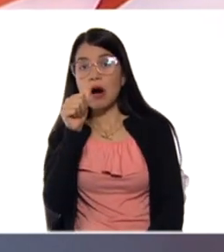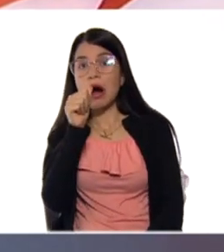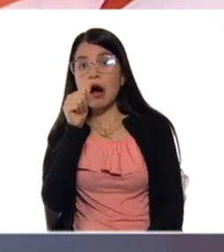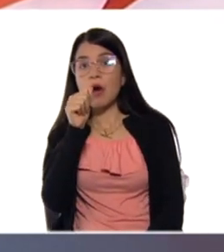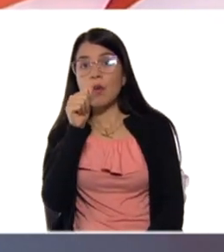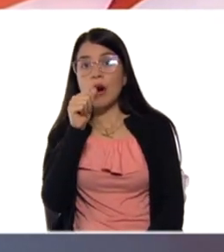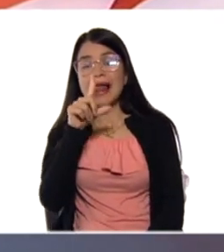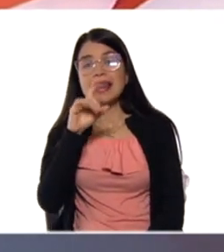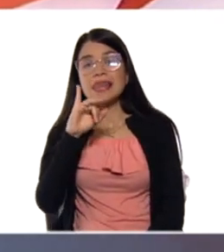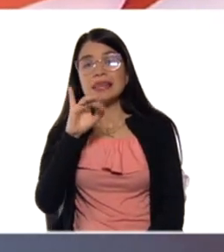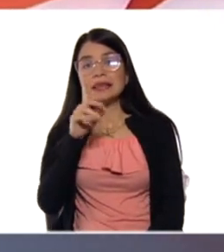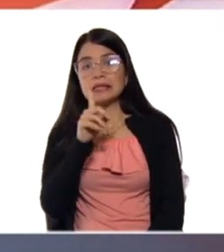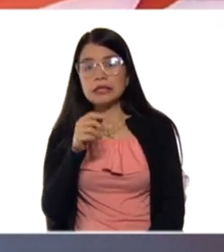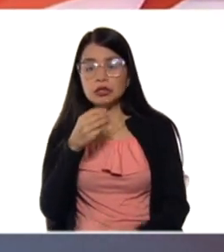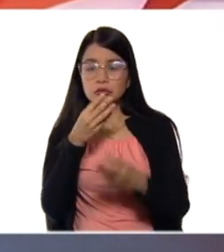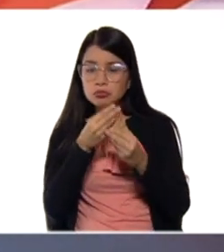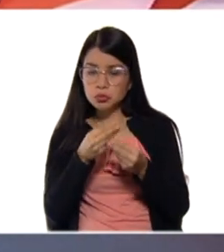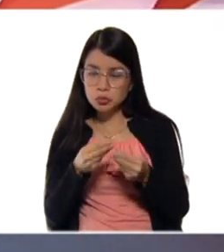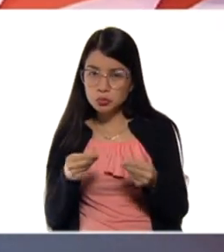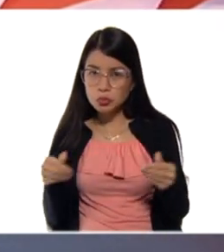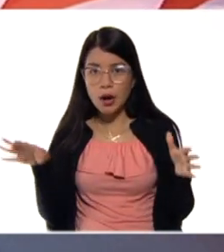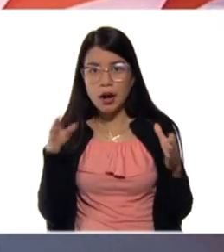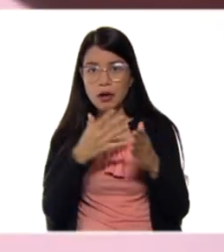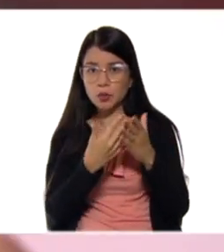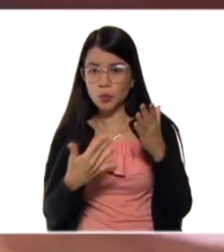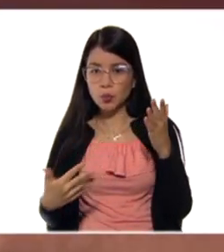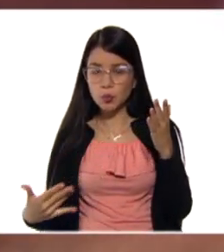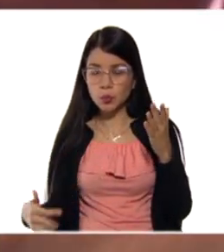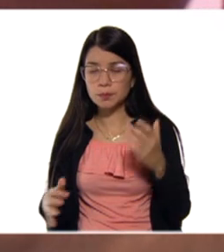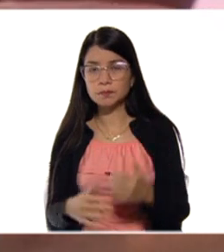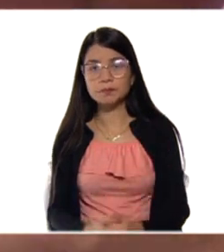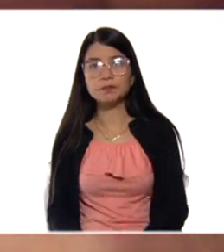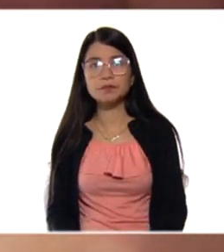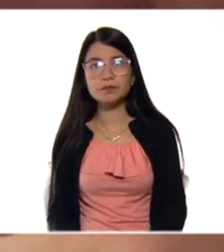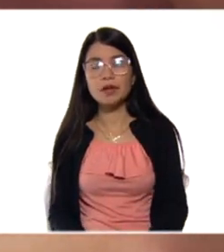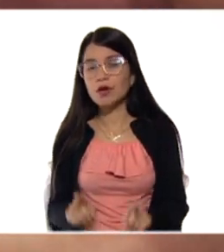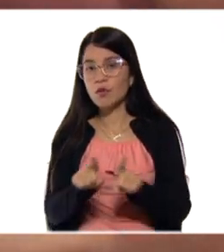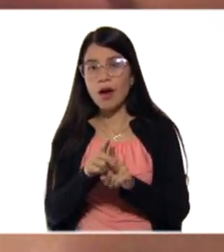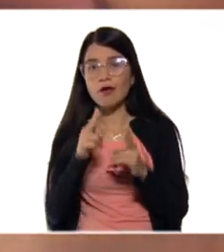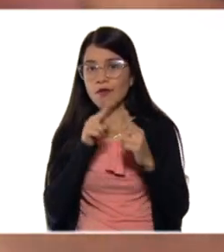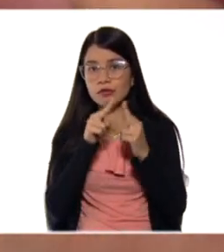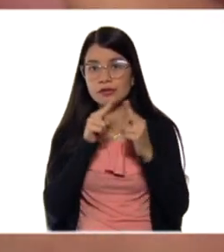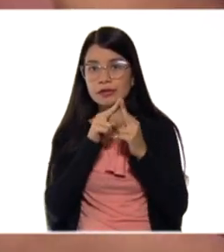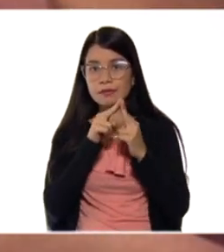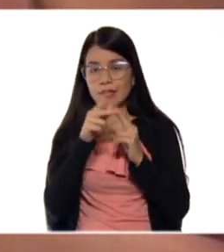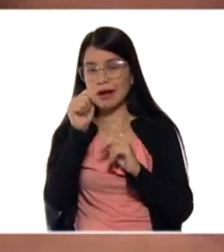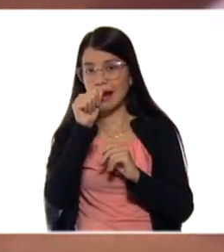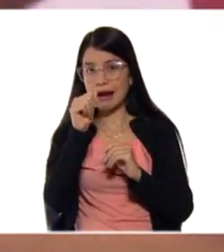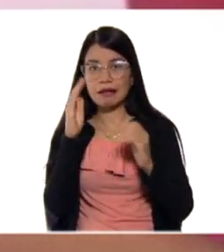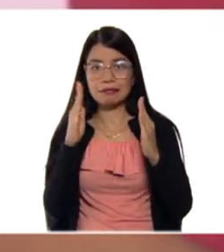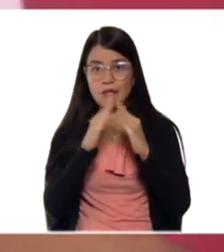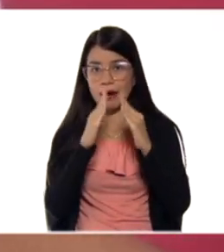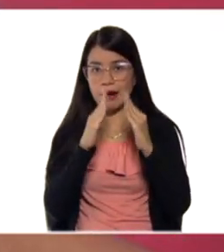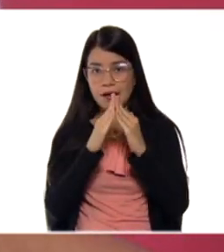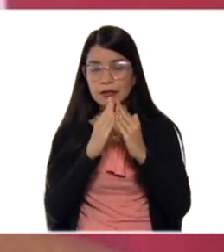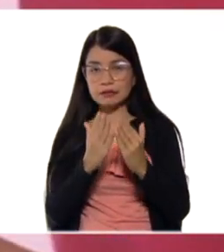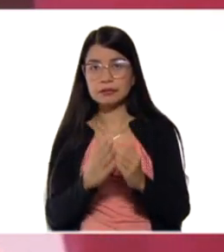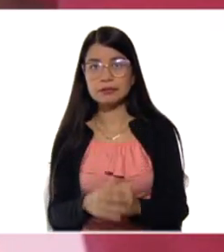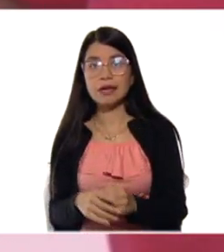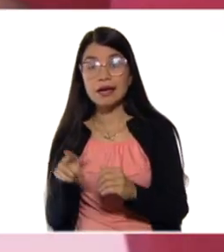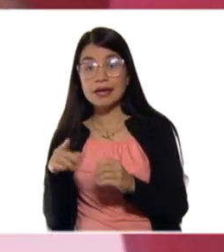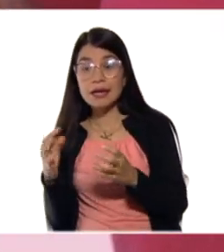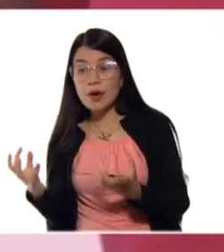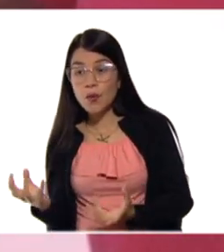conocemos para tomarla en el hogar, ¿sí? En estado gaseoso, cuando se evapora,